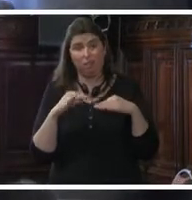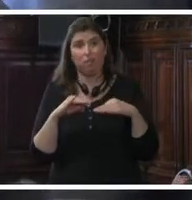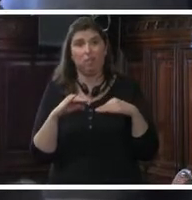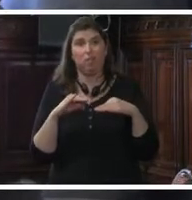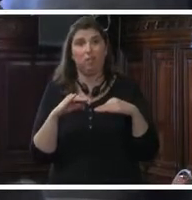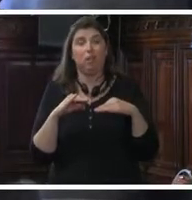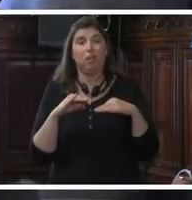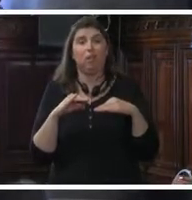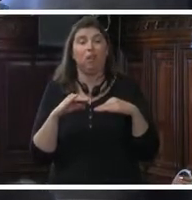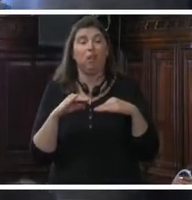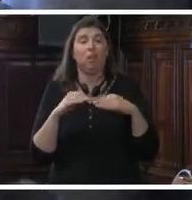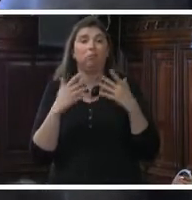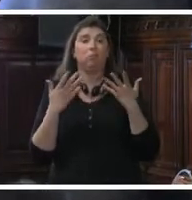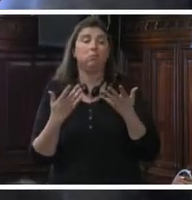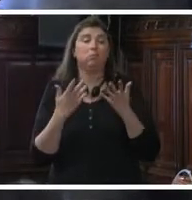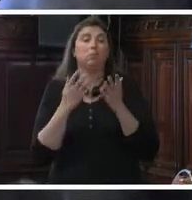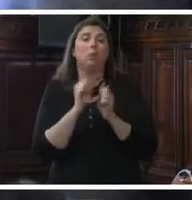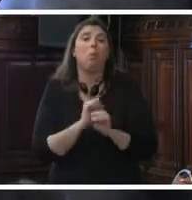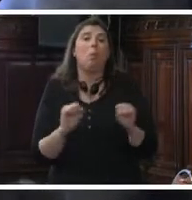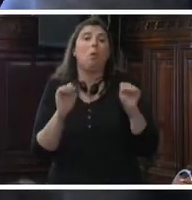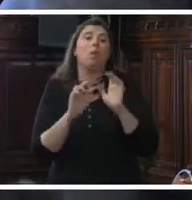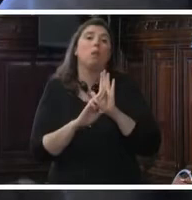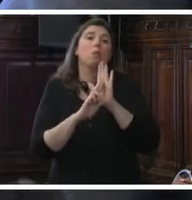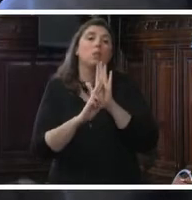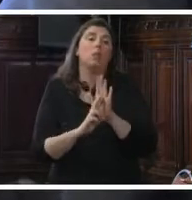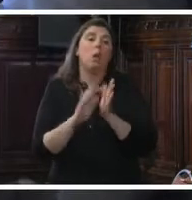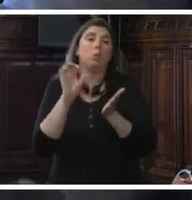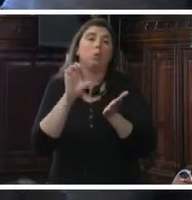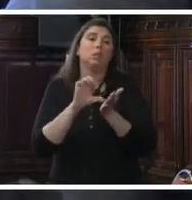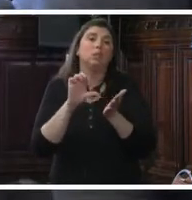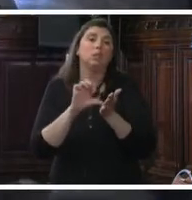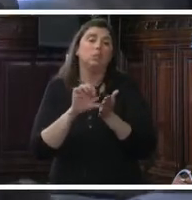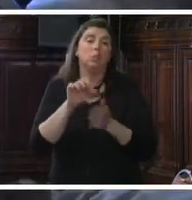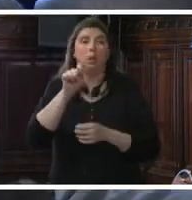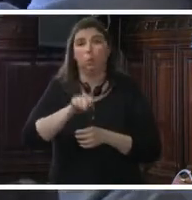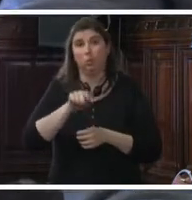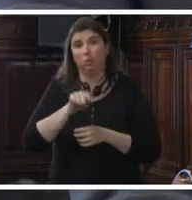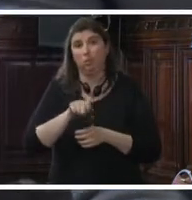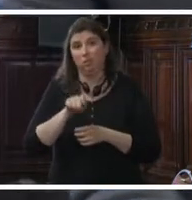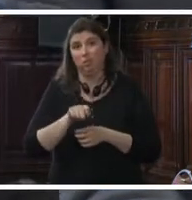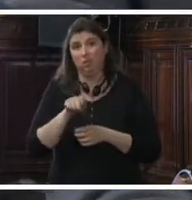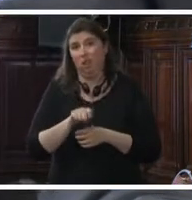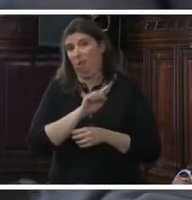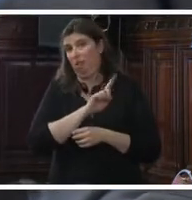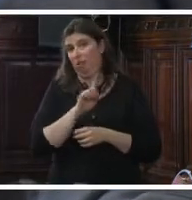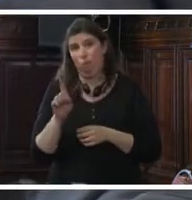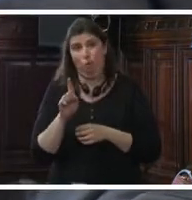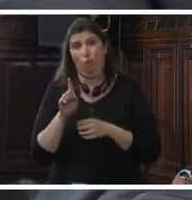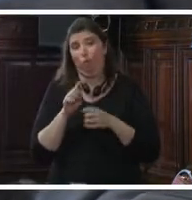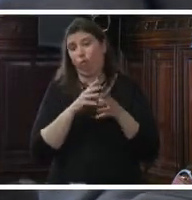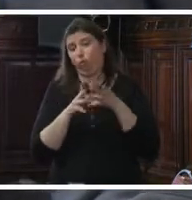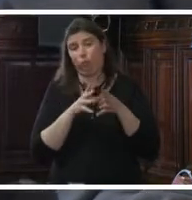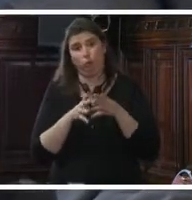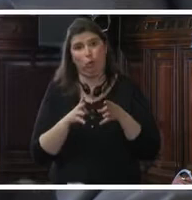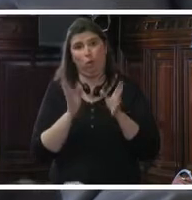puede representar un sistema de justicia que no funcione para la